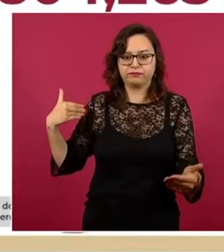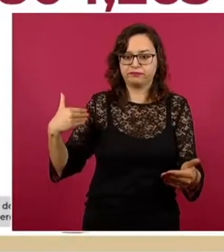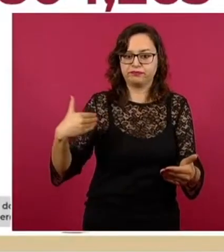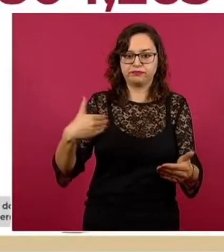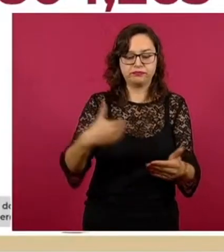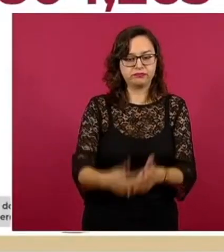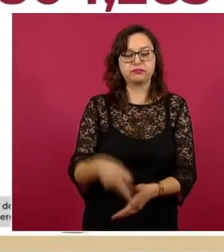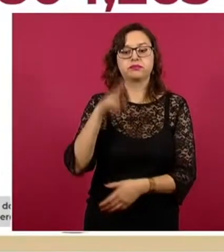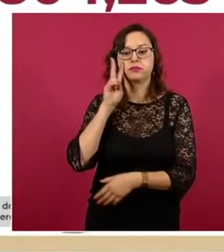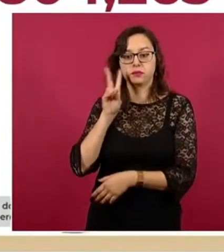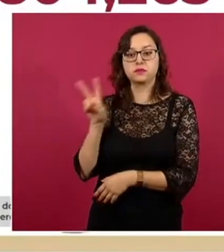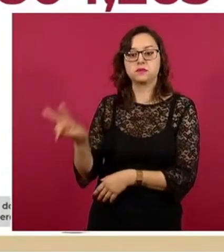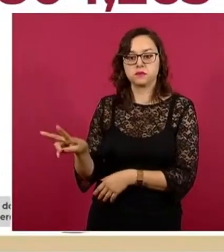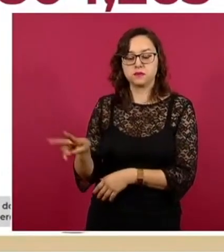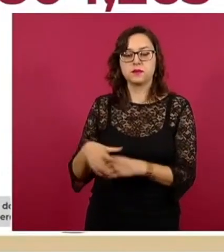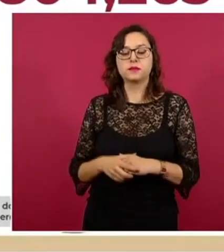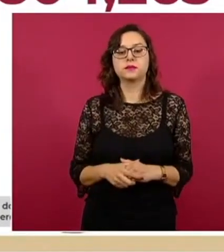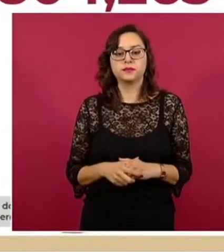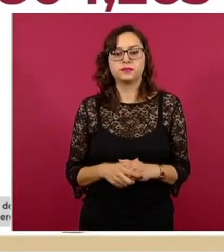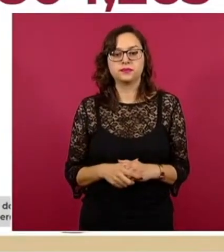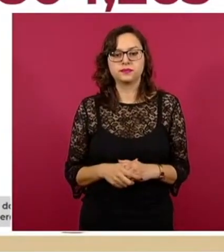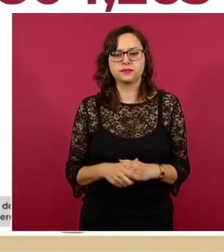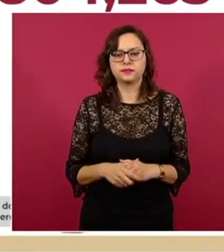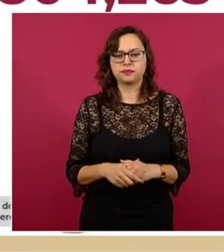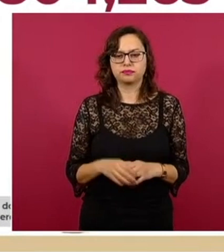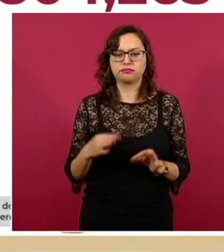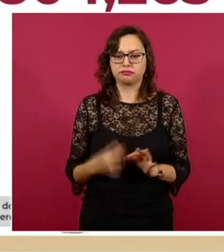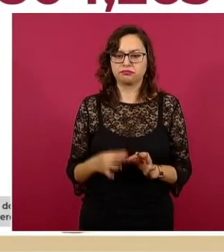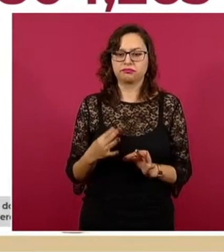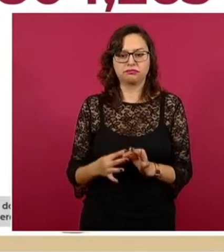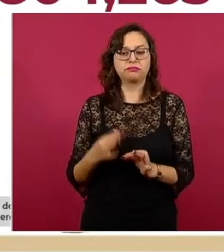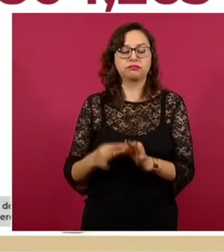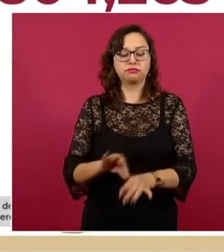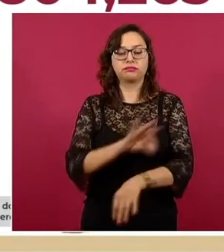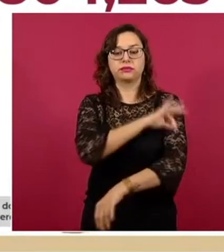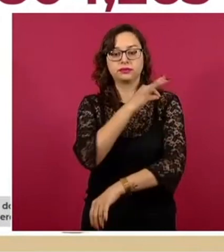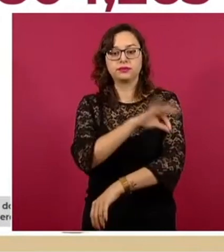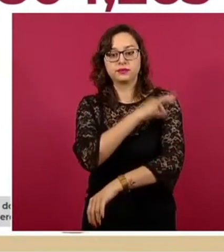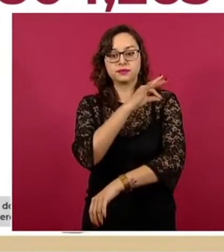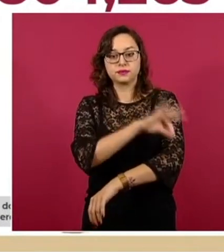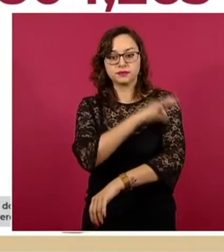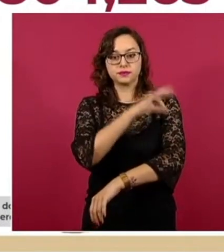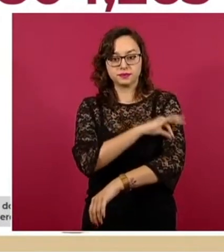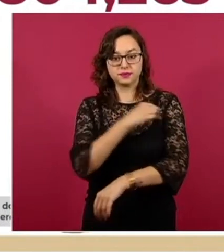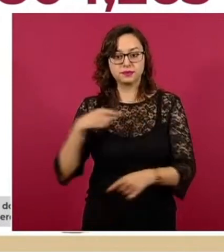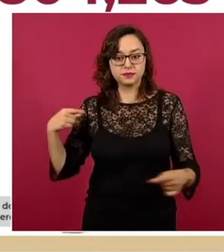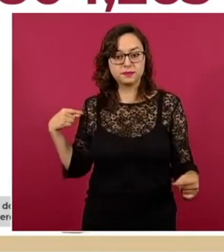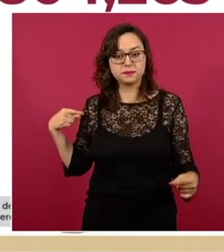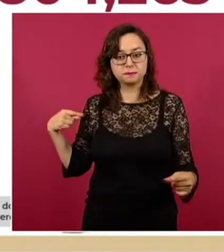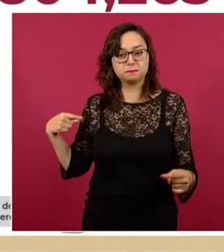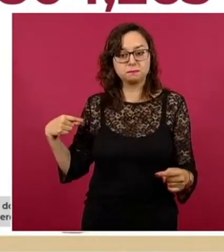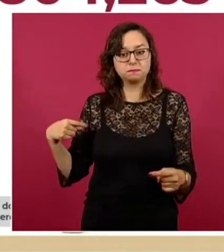una línea continua diagonal en donde es el ritmo que hemos mantenido la vacunación a lo largo de todo este tiempo.